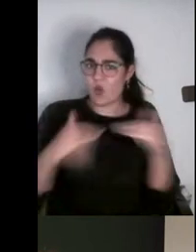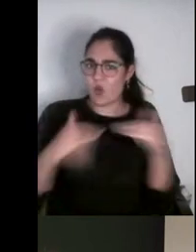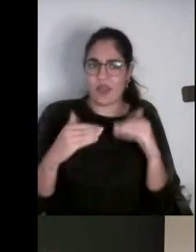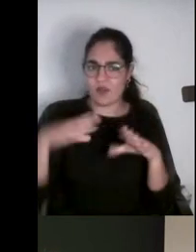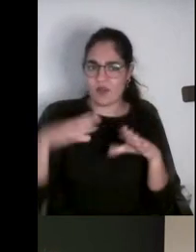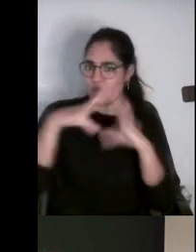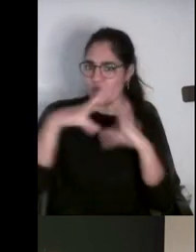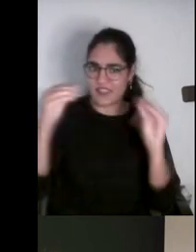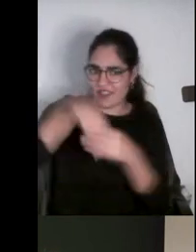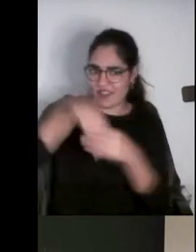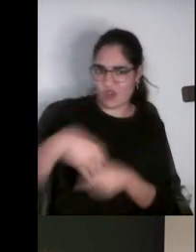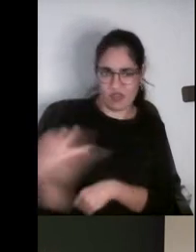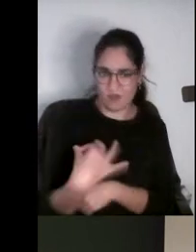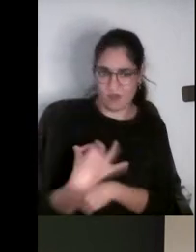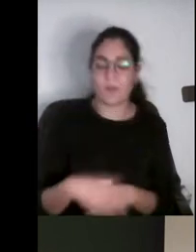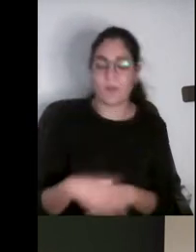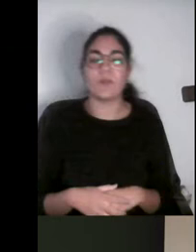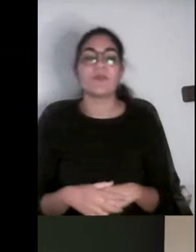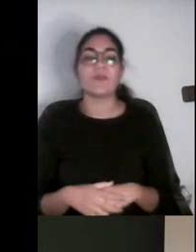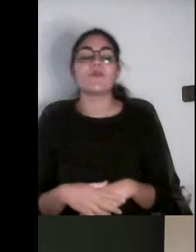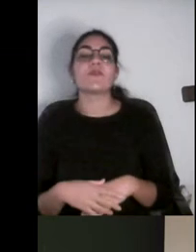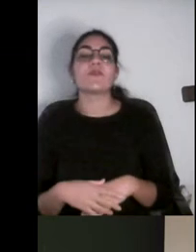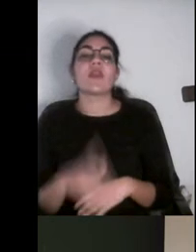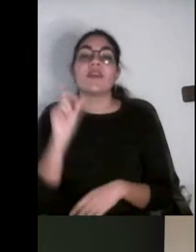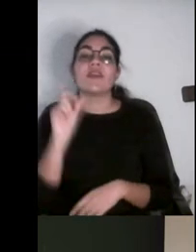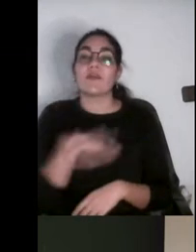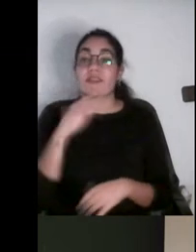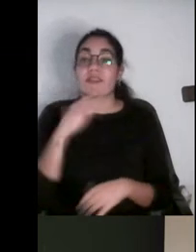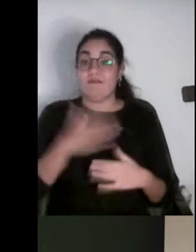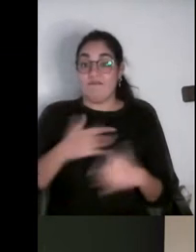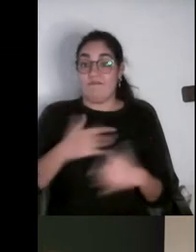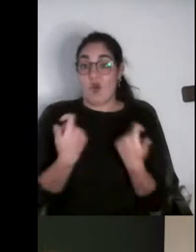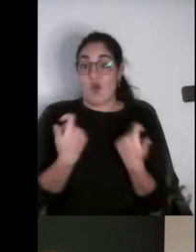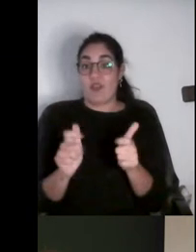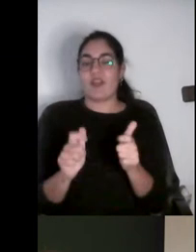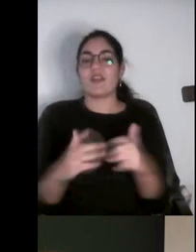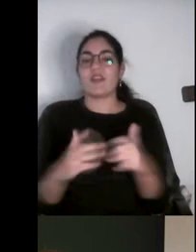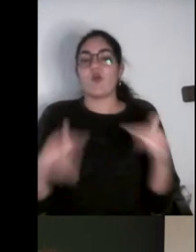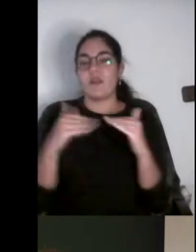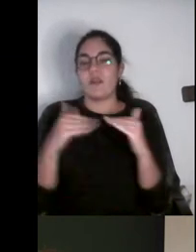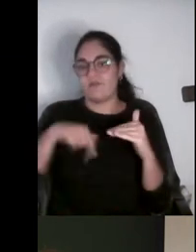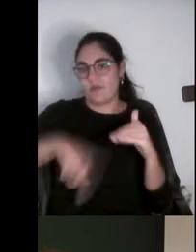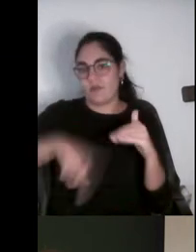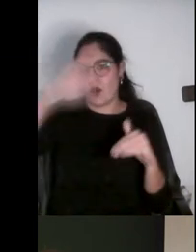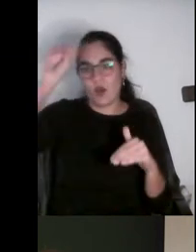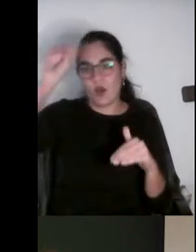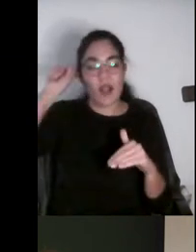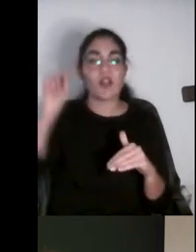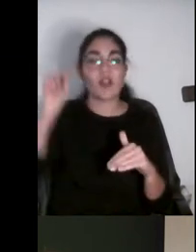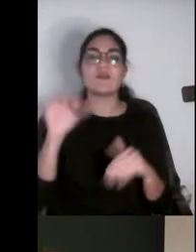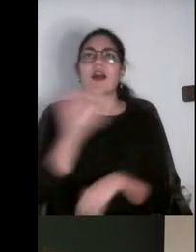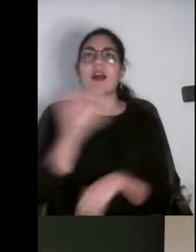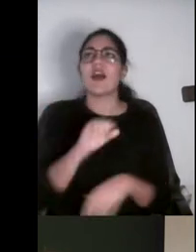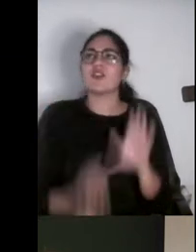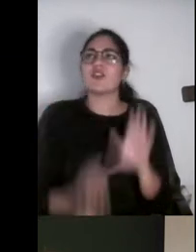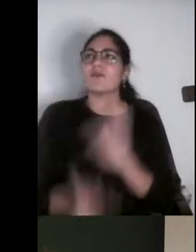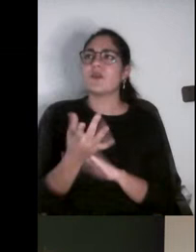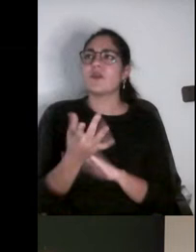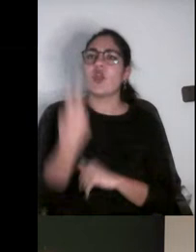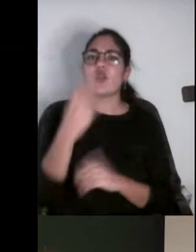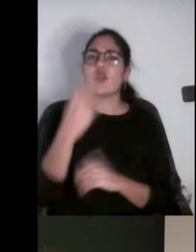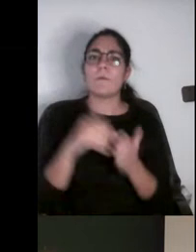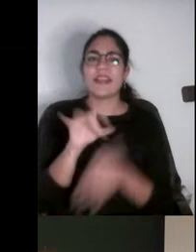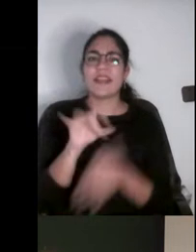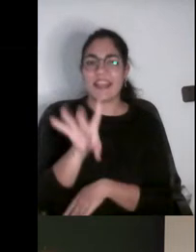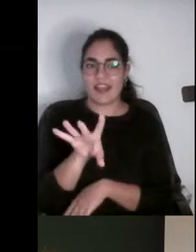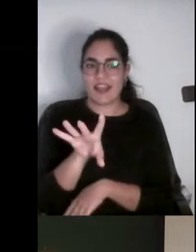En concreto, la unidad de igualdad de la Rey Juan Carlos se creó en el año 2015